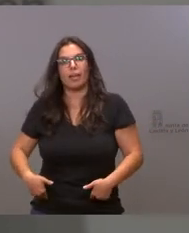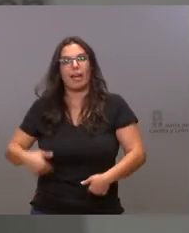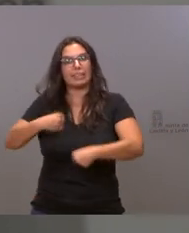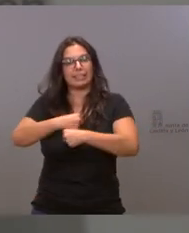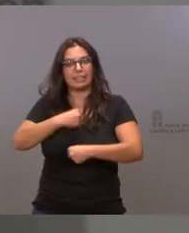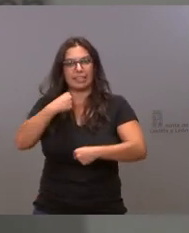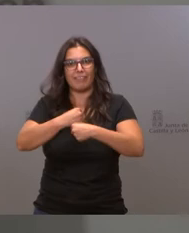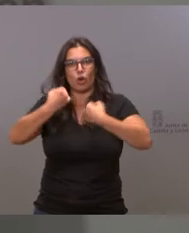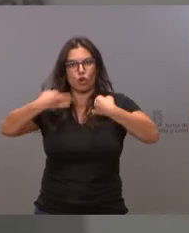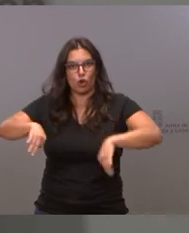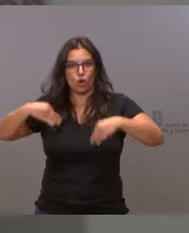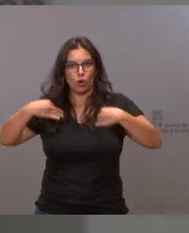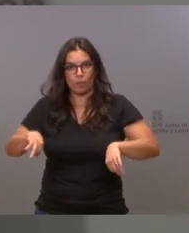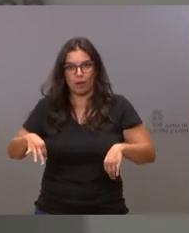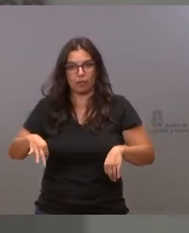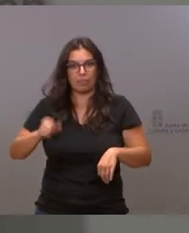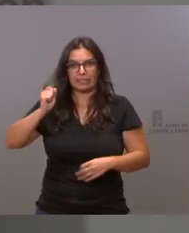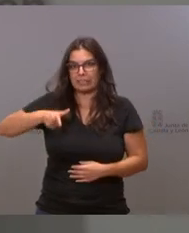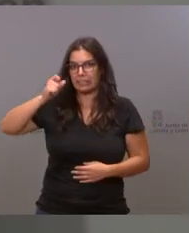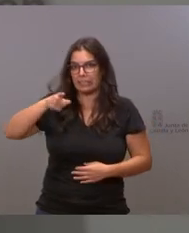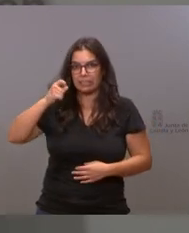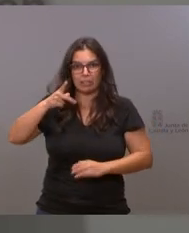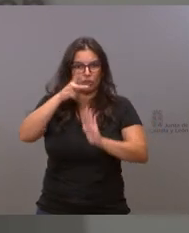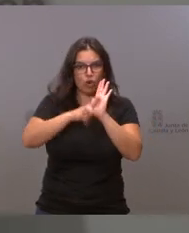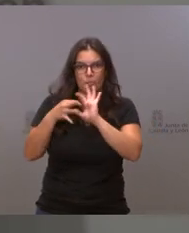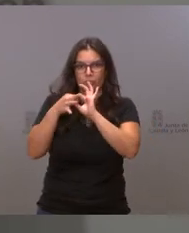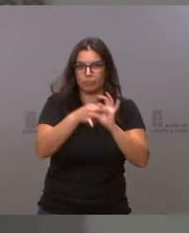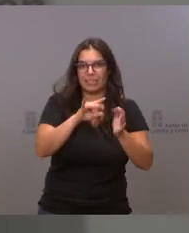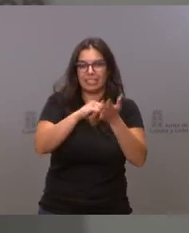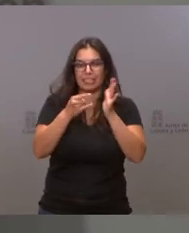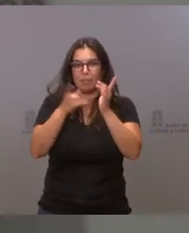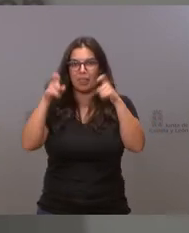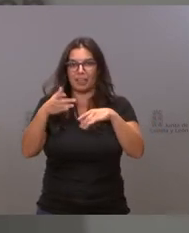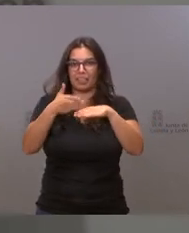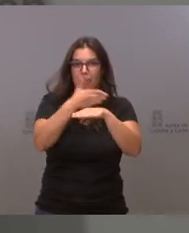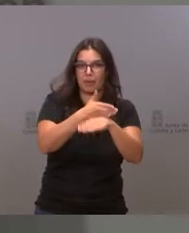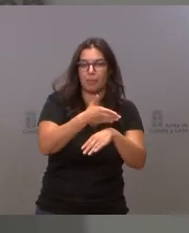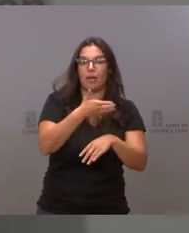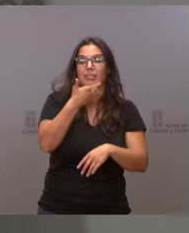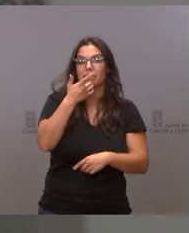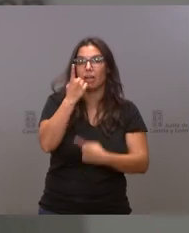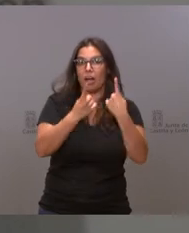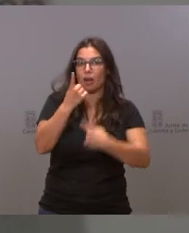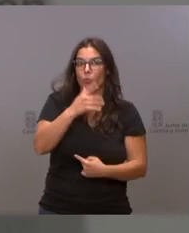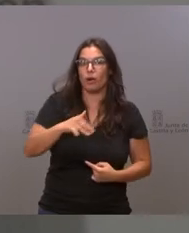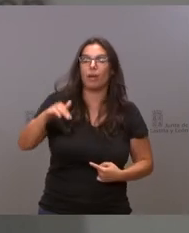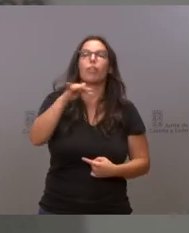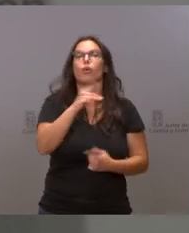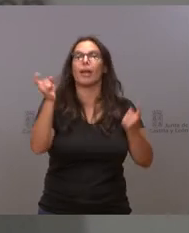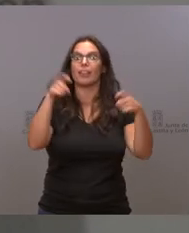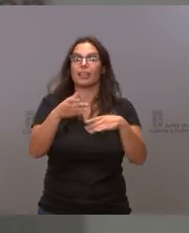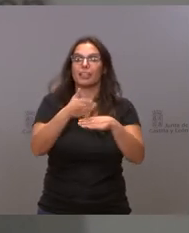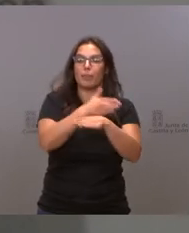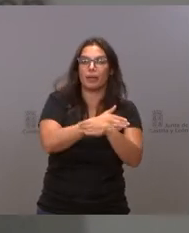normal con la frecuentación normal con el sistema de cita previa aquellos sitios donde tengan problemas para instalar la cita previa